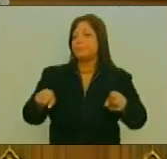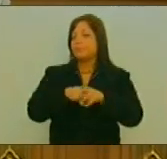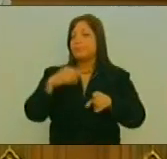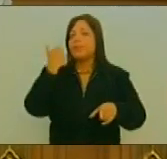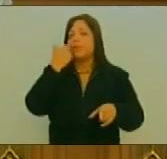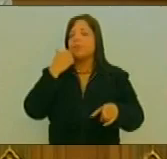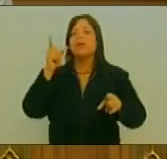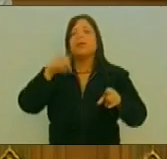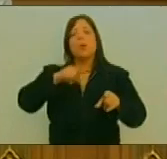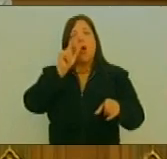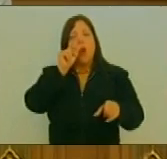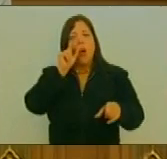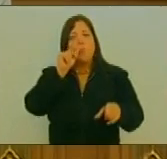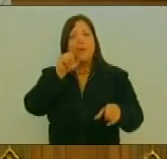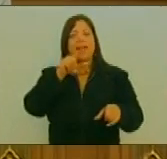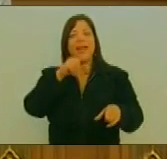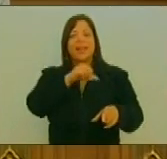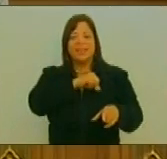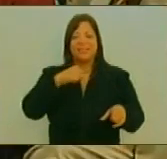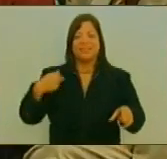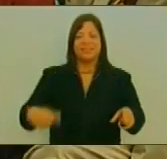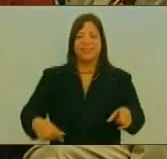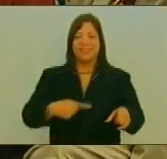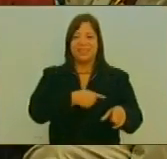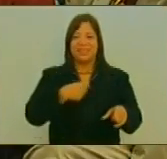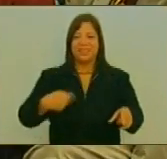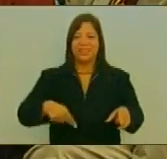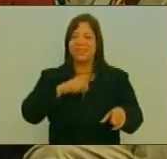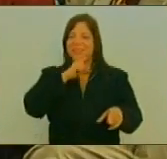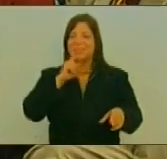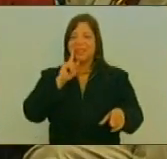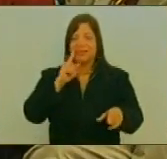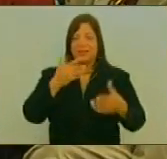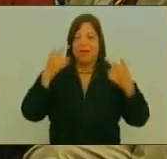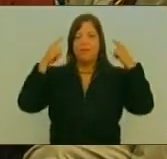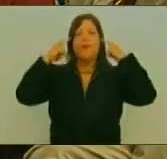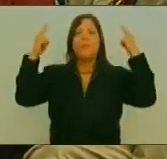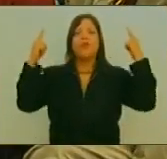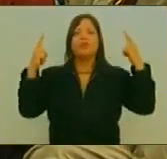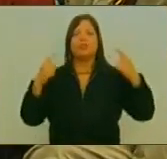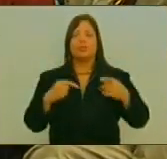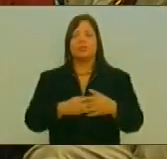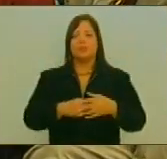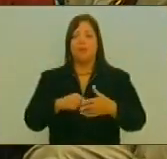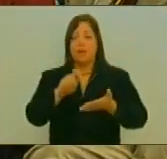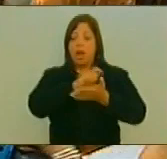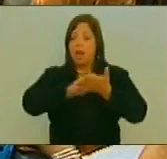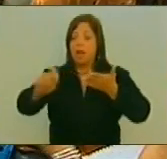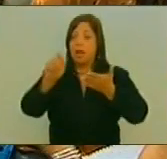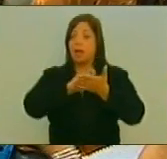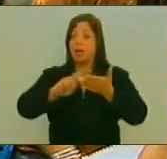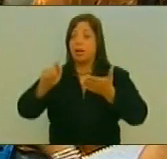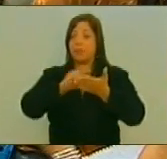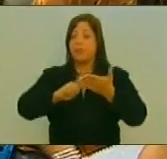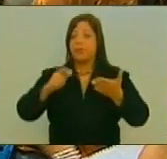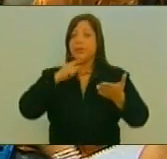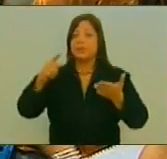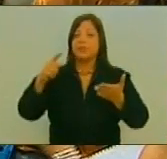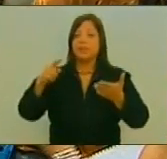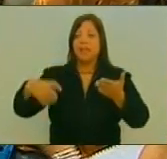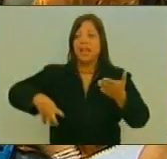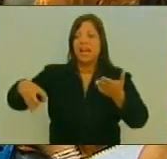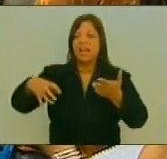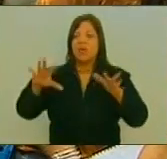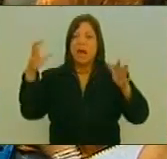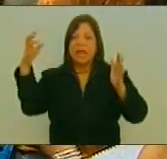Dirigente Del pueblo Chino Mao Zedong Escribió Una vez Que el imperialismo Era un